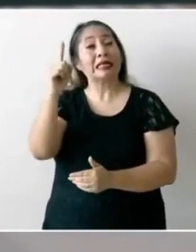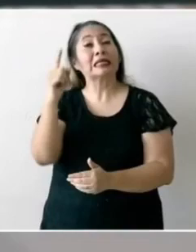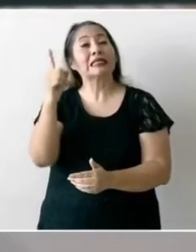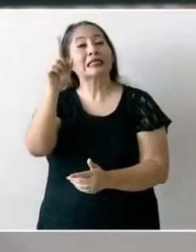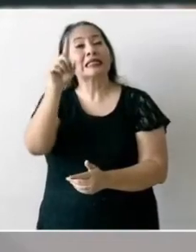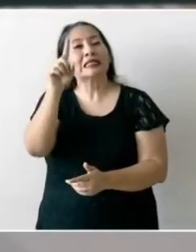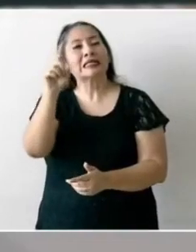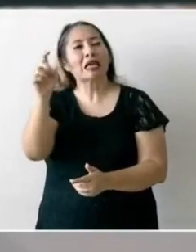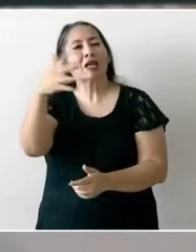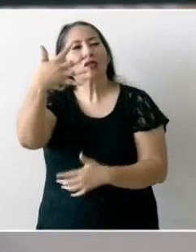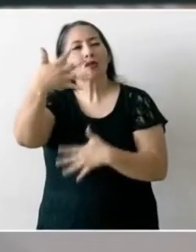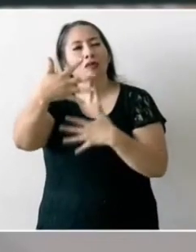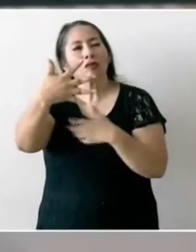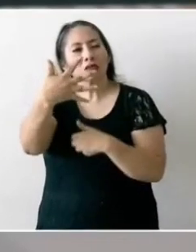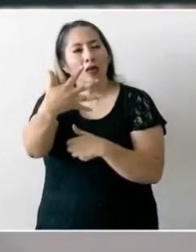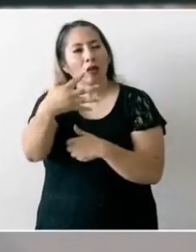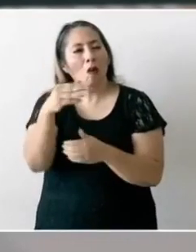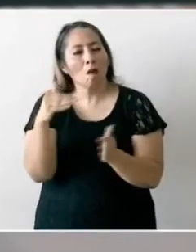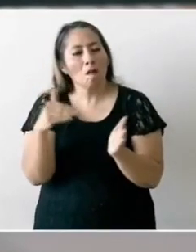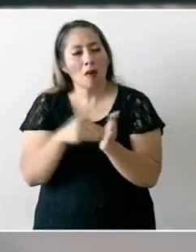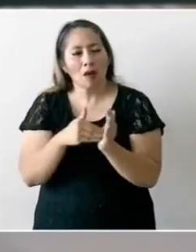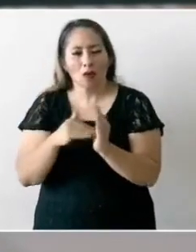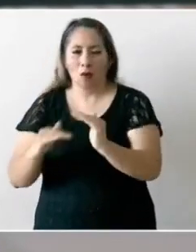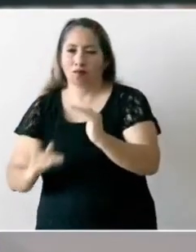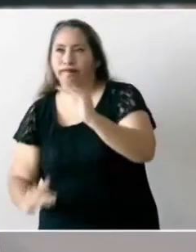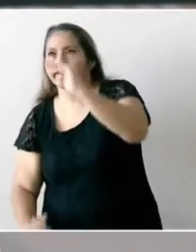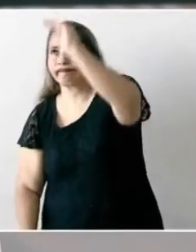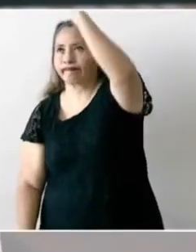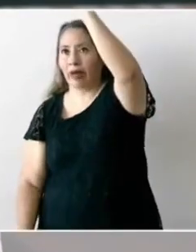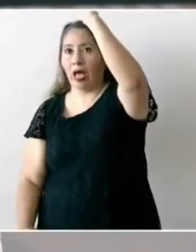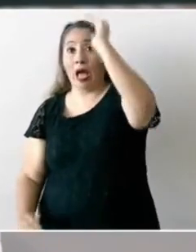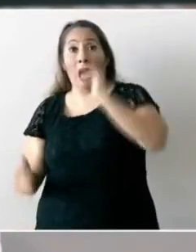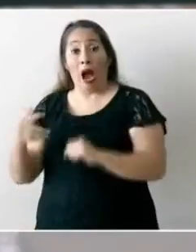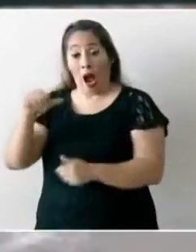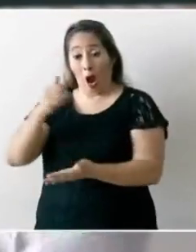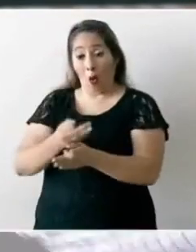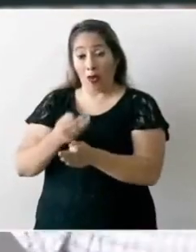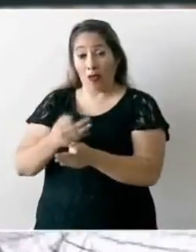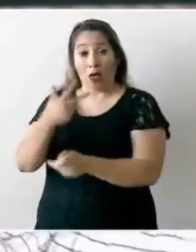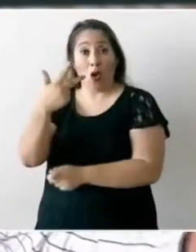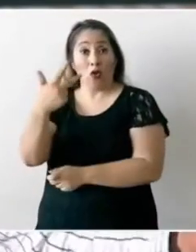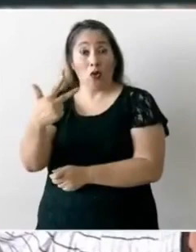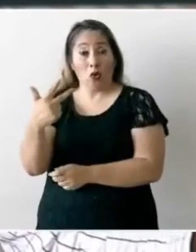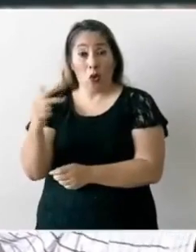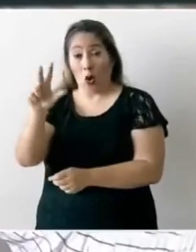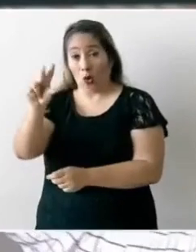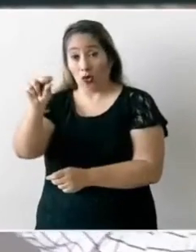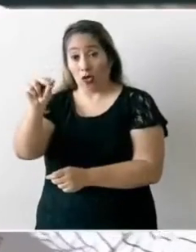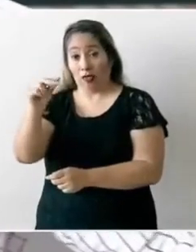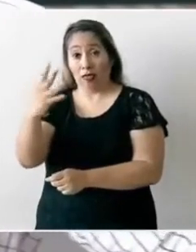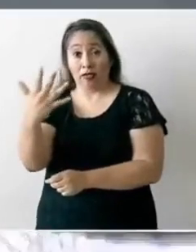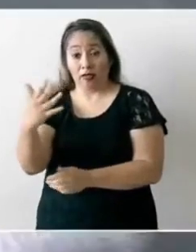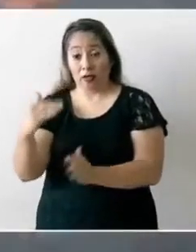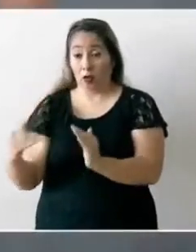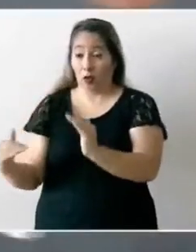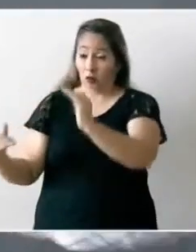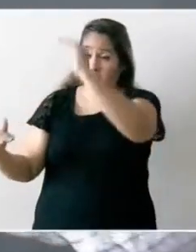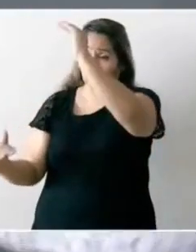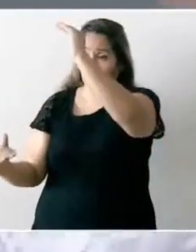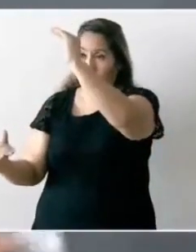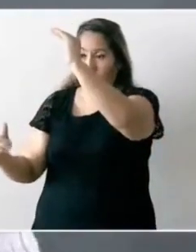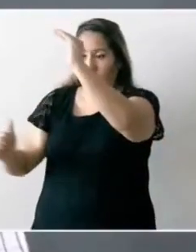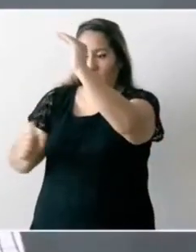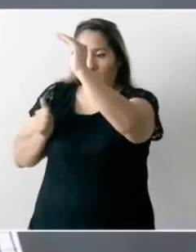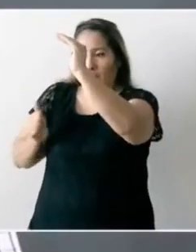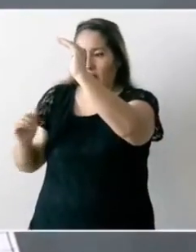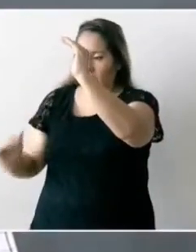metros y ya no se inundan los tres pueblos y se aprovecha lo que ya está